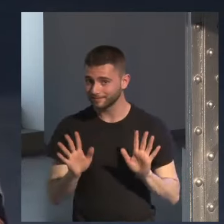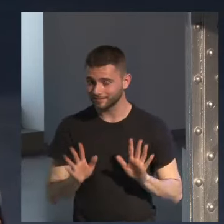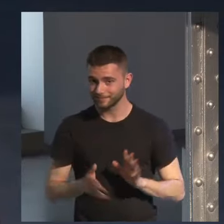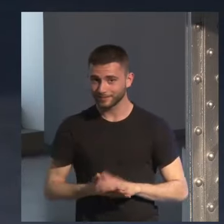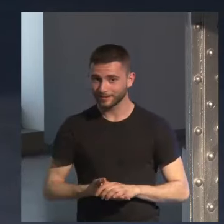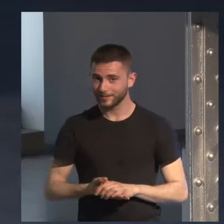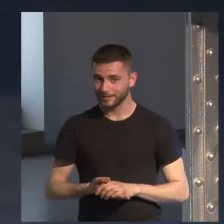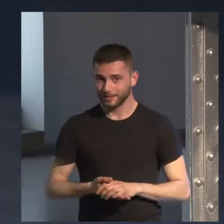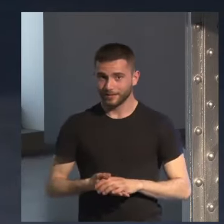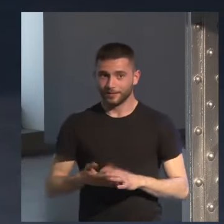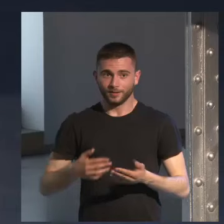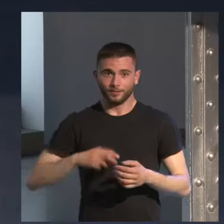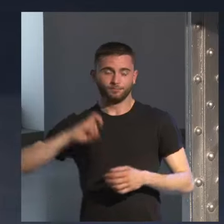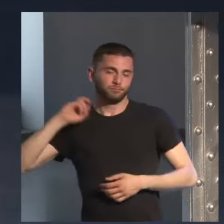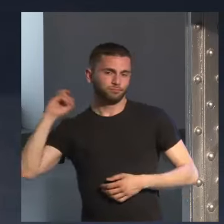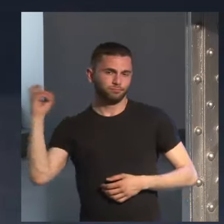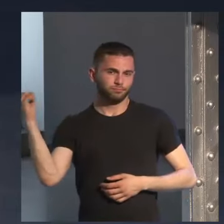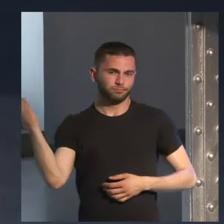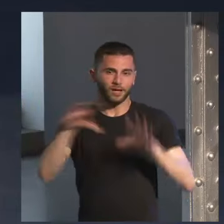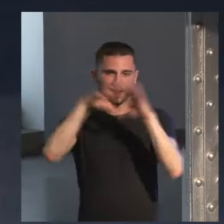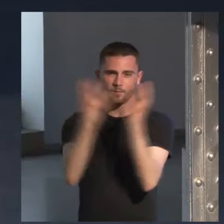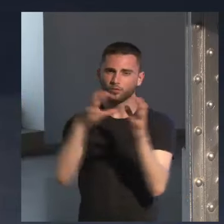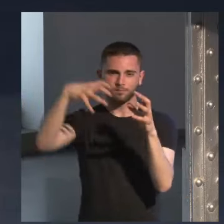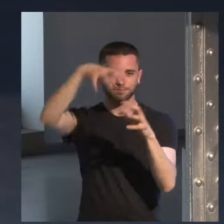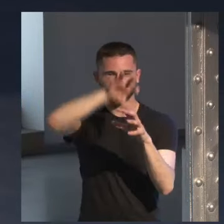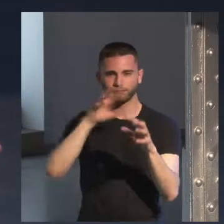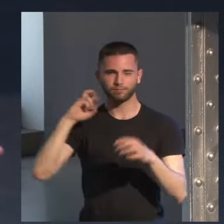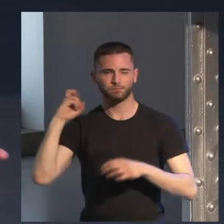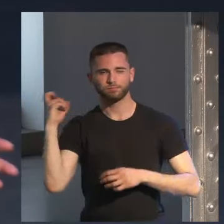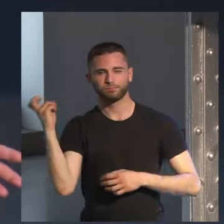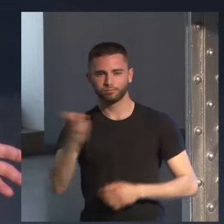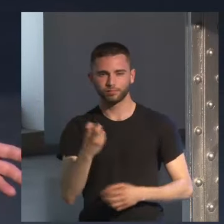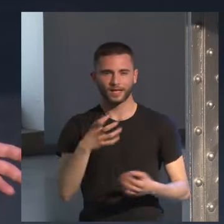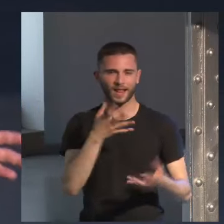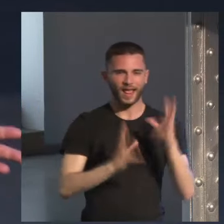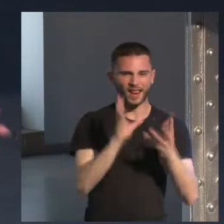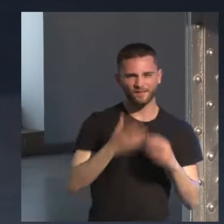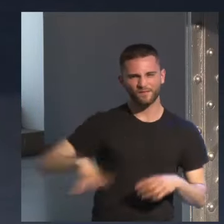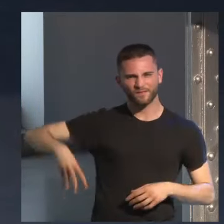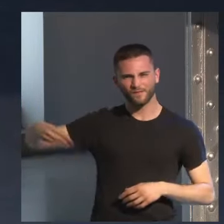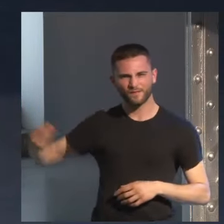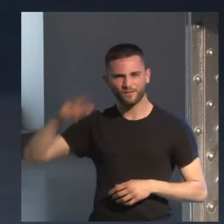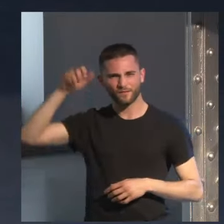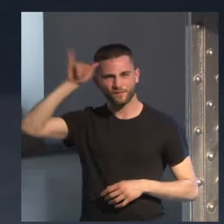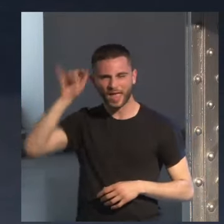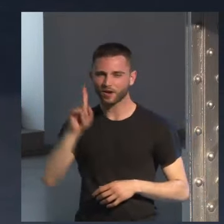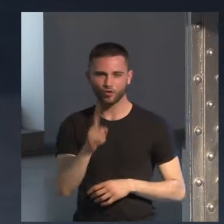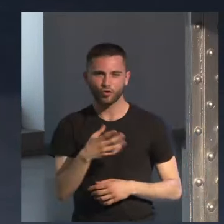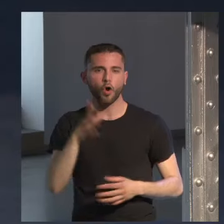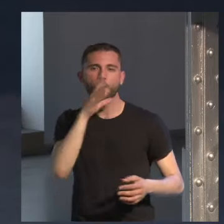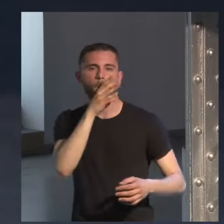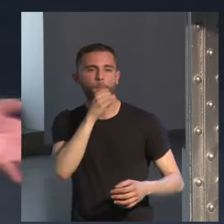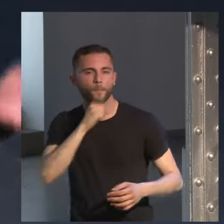creo que hay de todo hay de todo como en todas partes del mundo ni es el infierno ni es el paraíso que